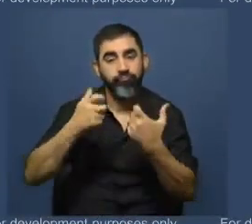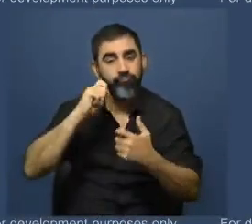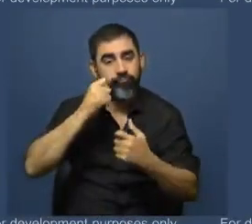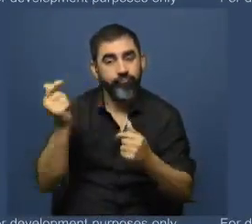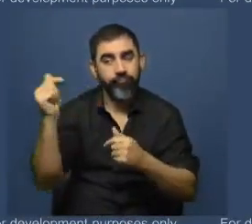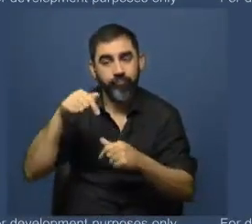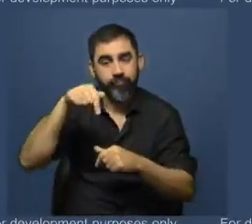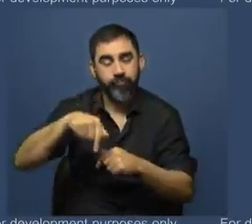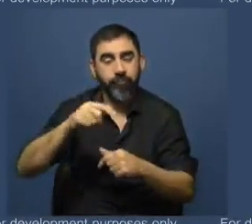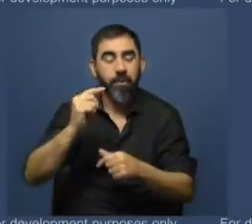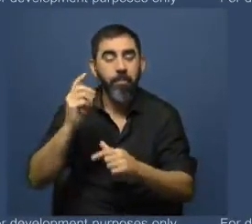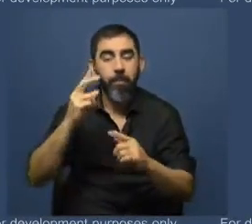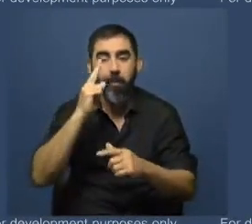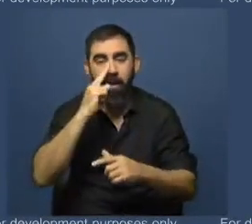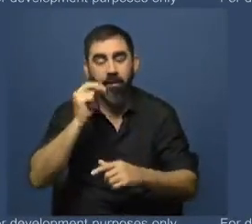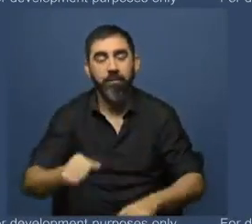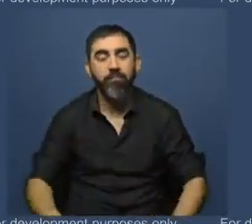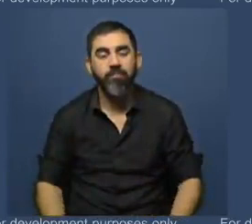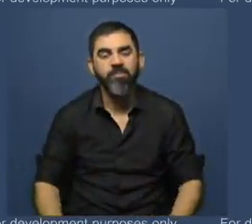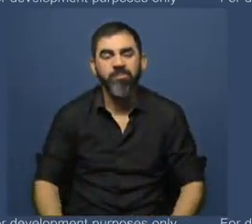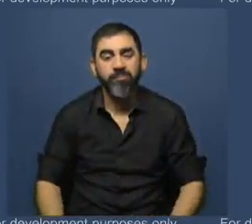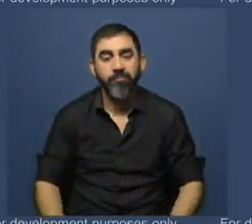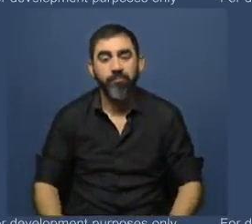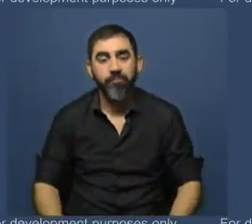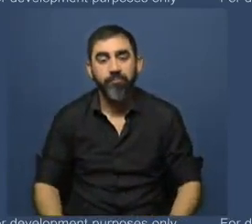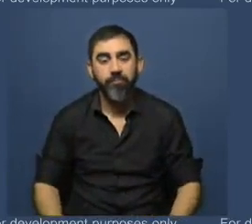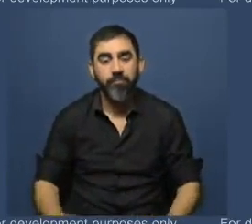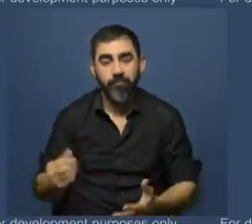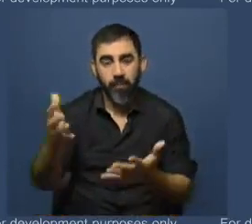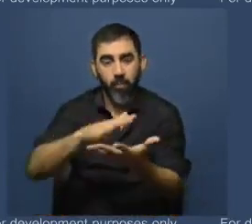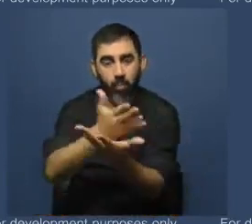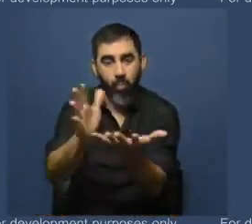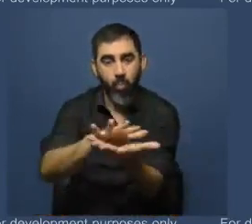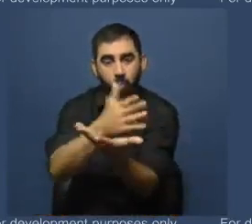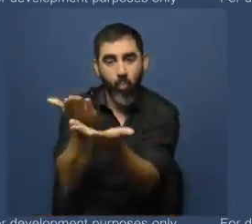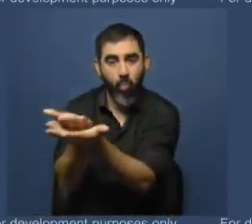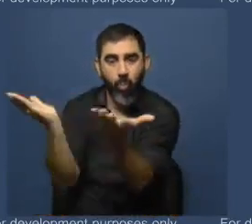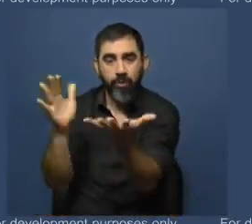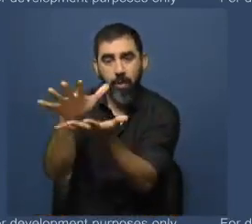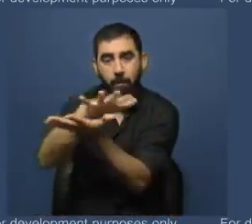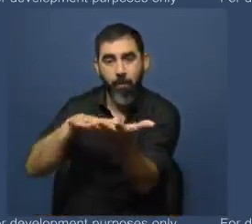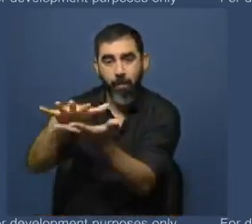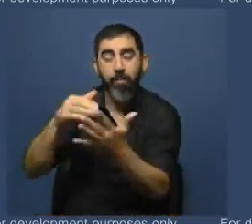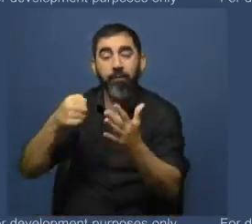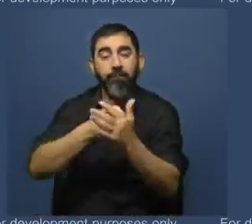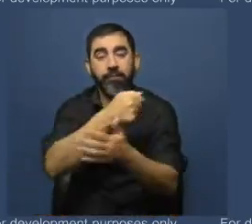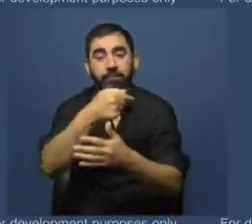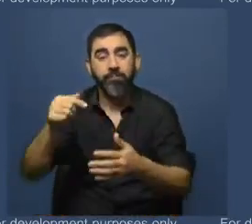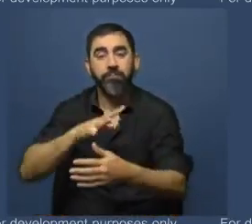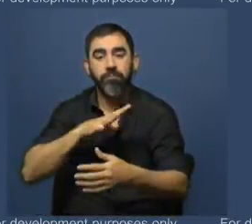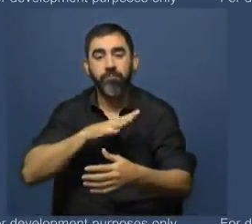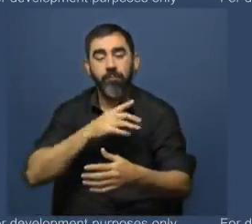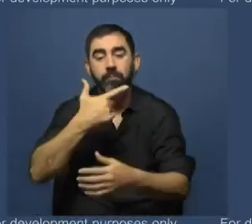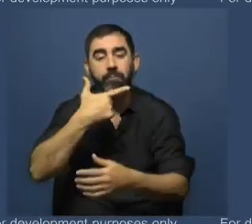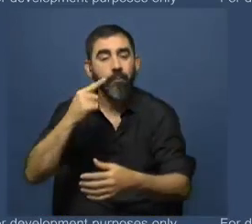venirse hasta aquí, hasta la panadería. Nos despedimos. Estábamos viendo el mapa interactivo justamente de las panaderías, donde este fin de semana habrá